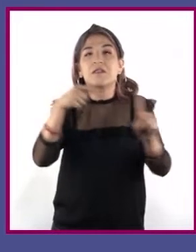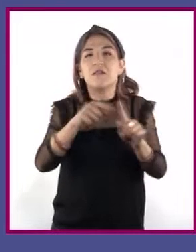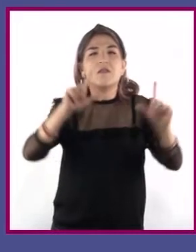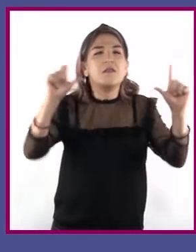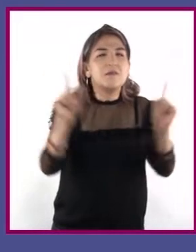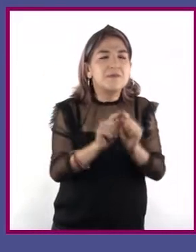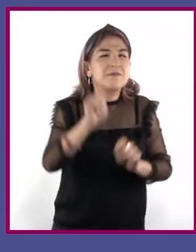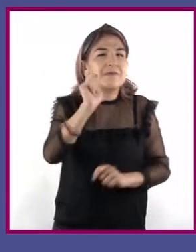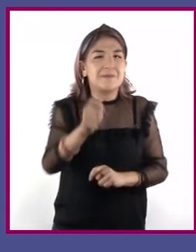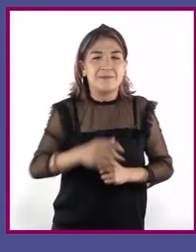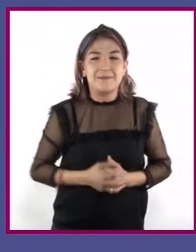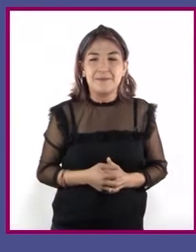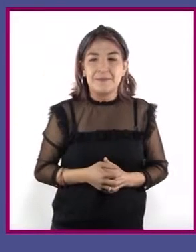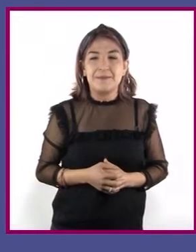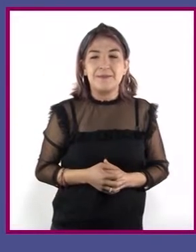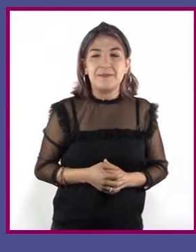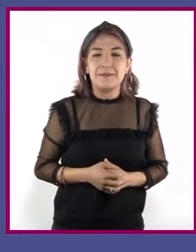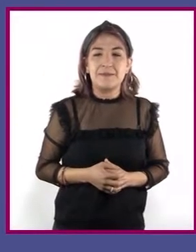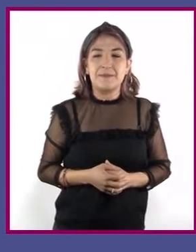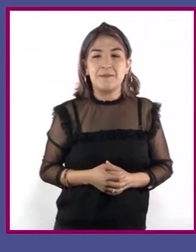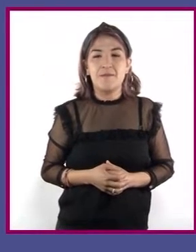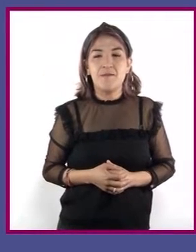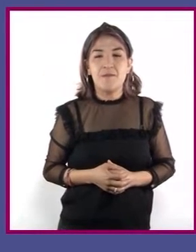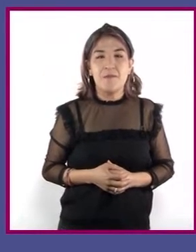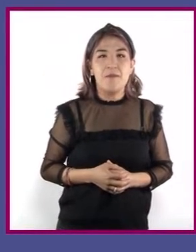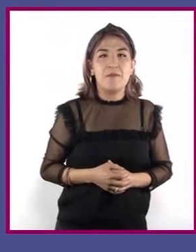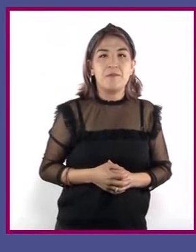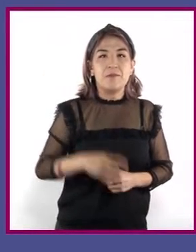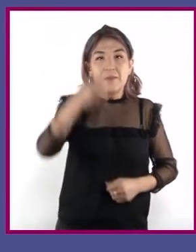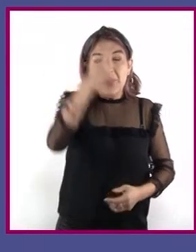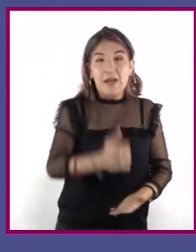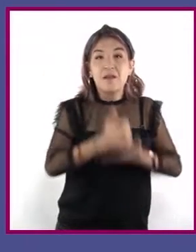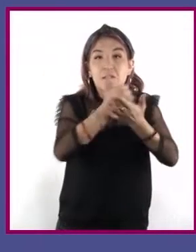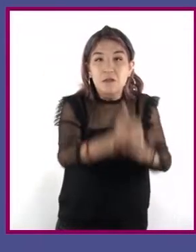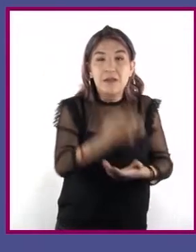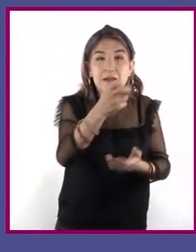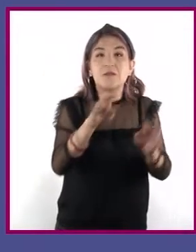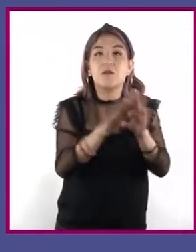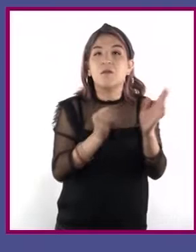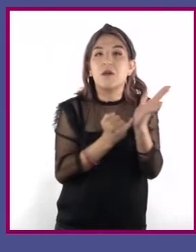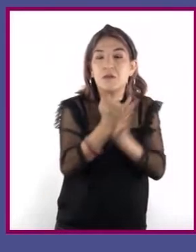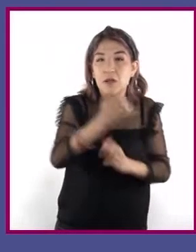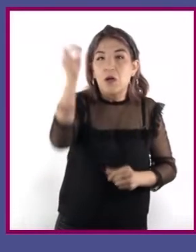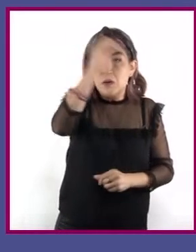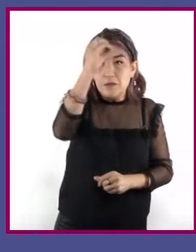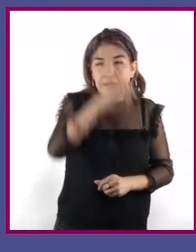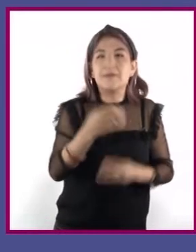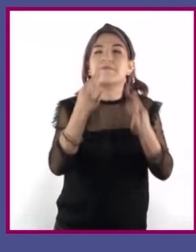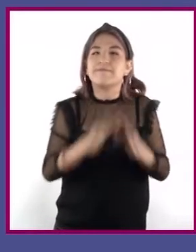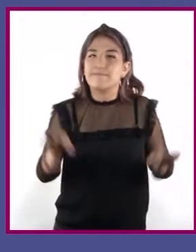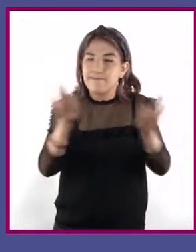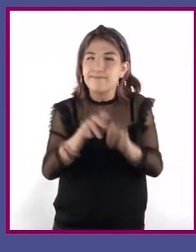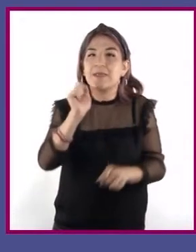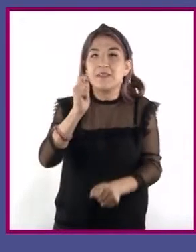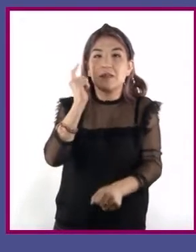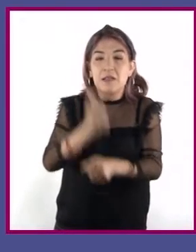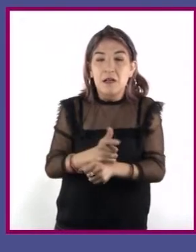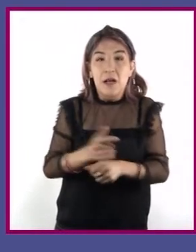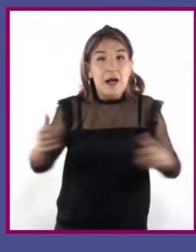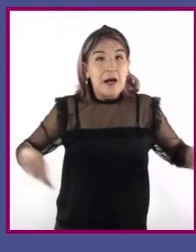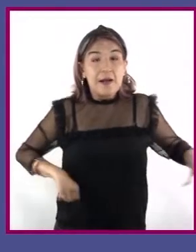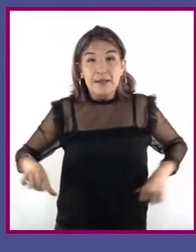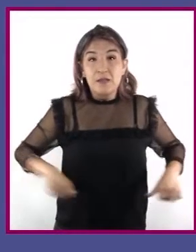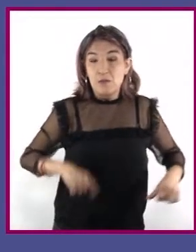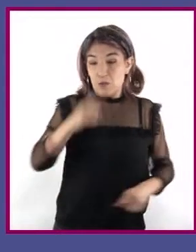conclusión de que son las opiniones las que nos ayudan a tomar decisiones, Es importante destacar que no accionamos